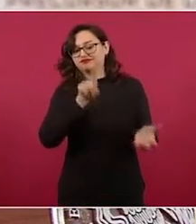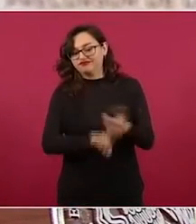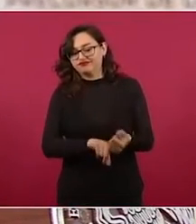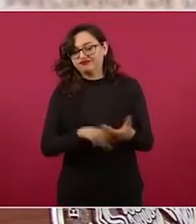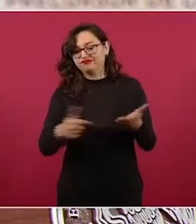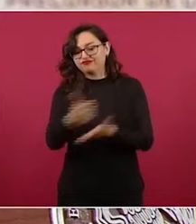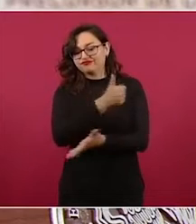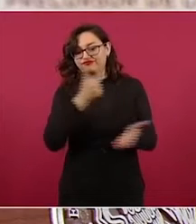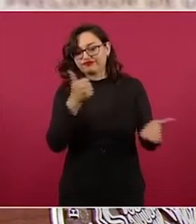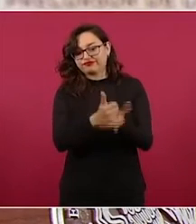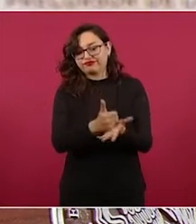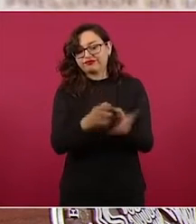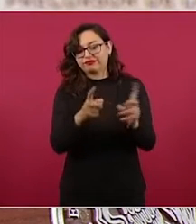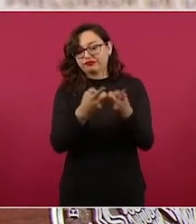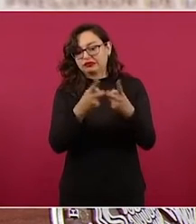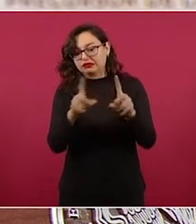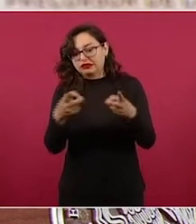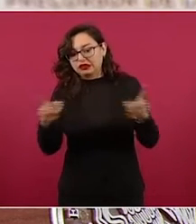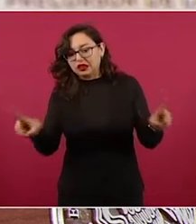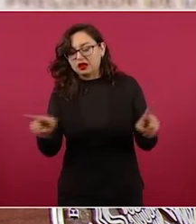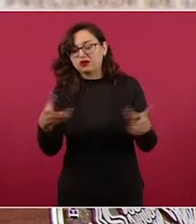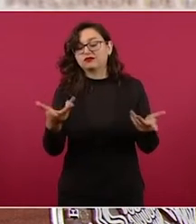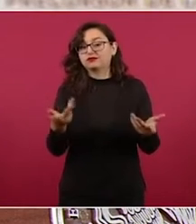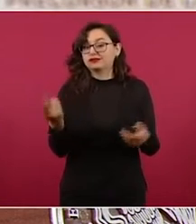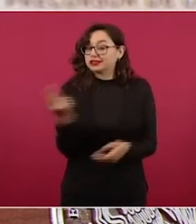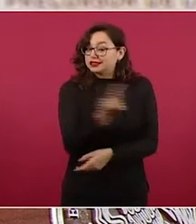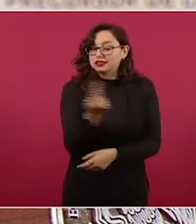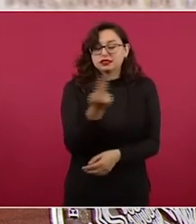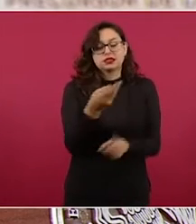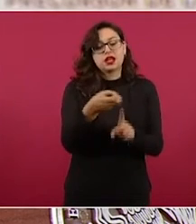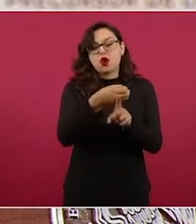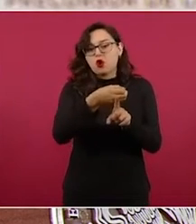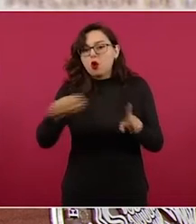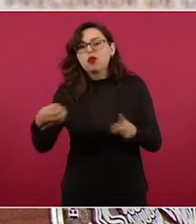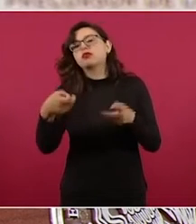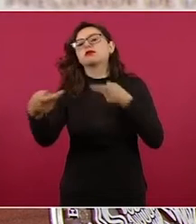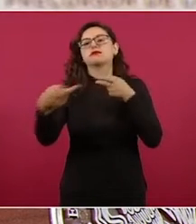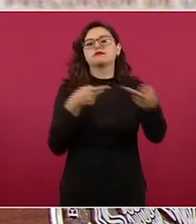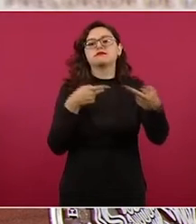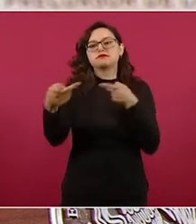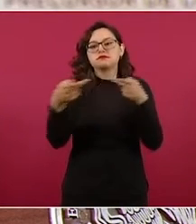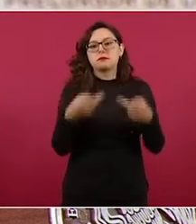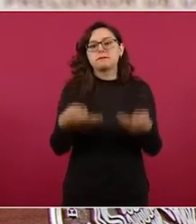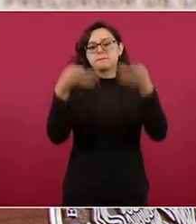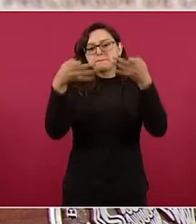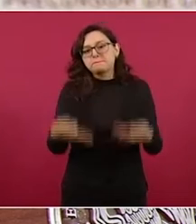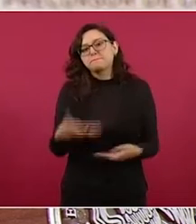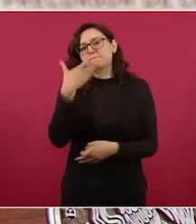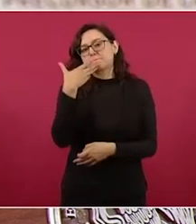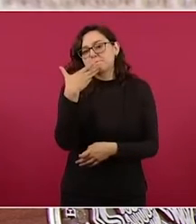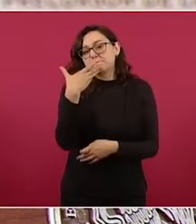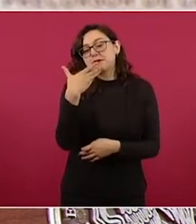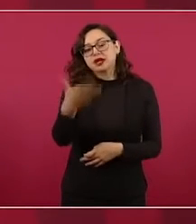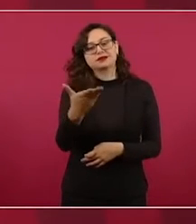tiene que haber planeación para el desarrollo.